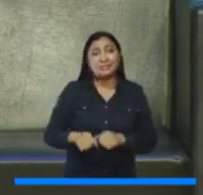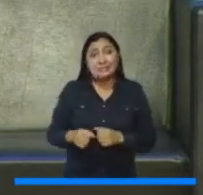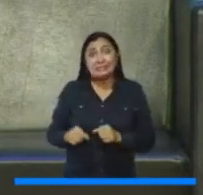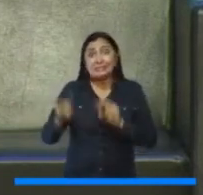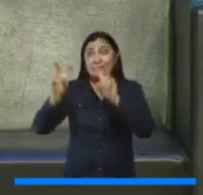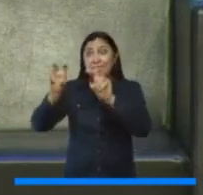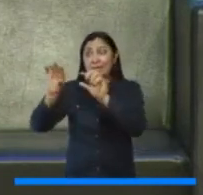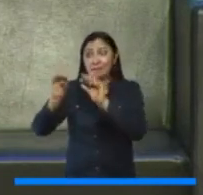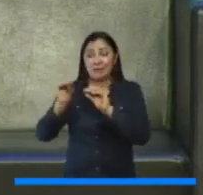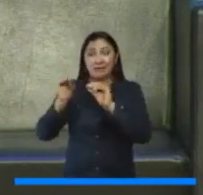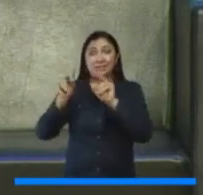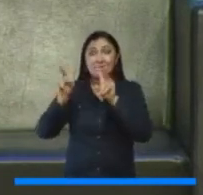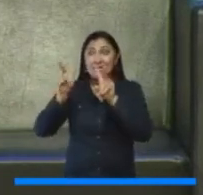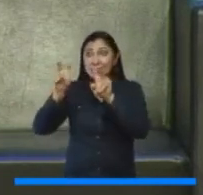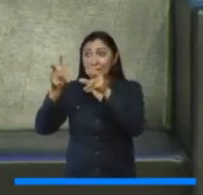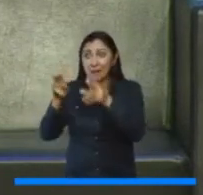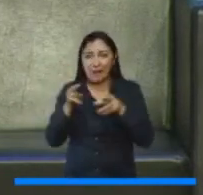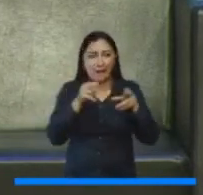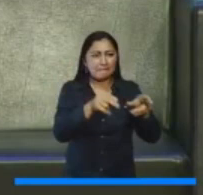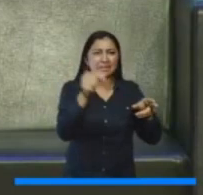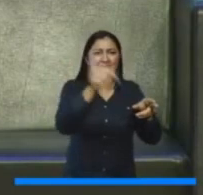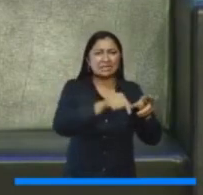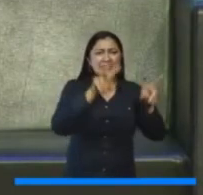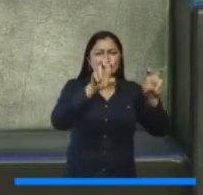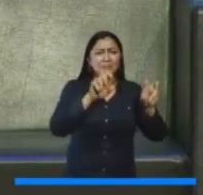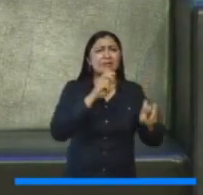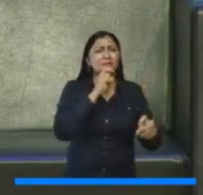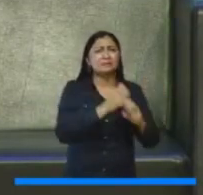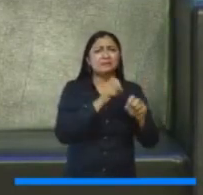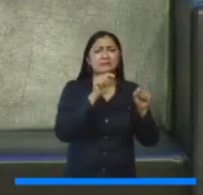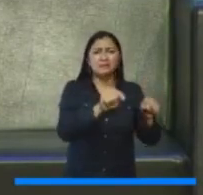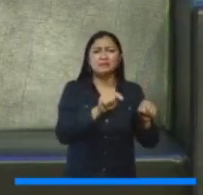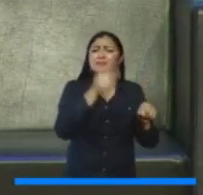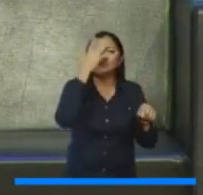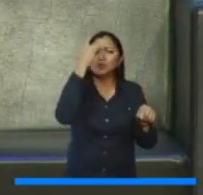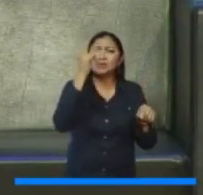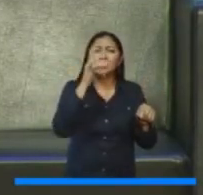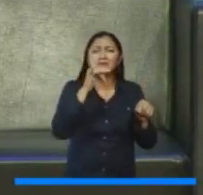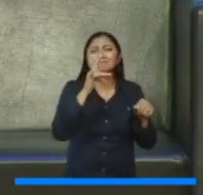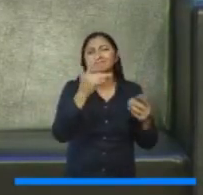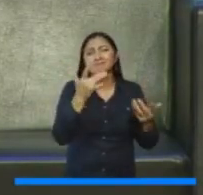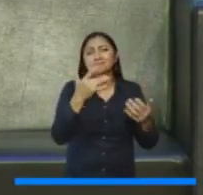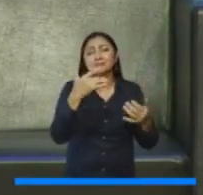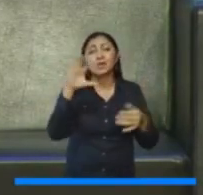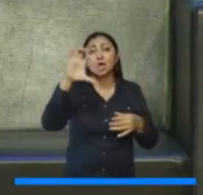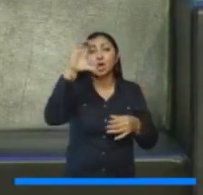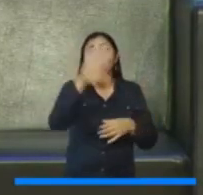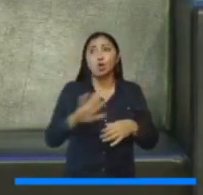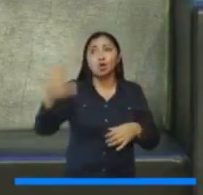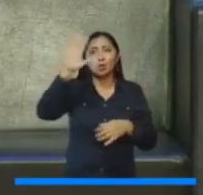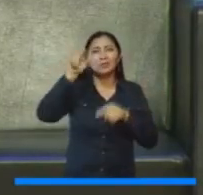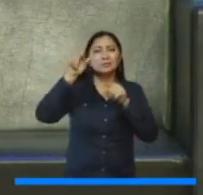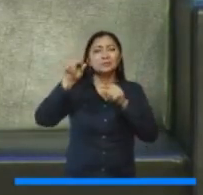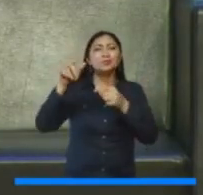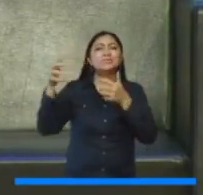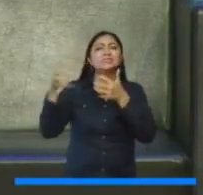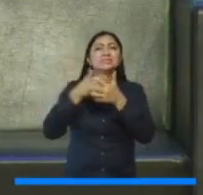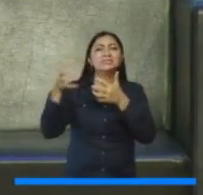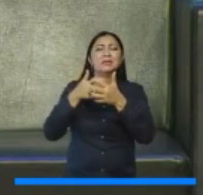es complejo por, digamos, en Colombia el sistema de educación superior